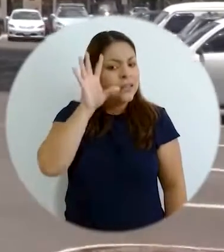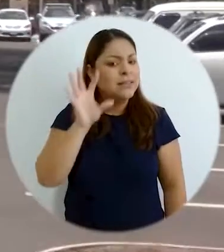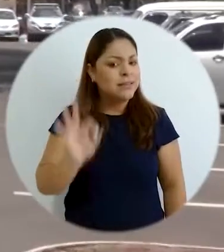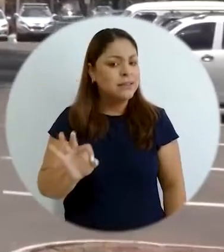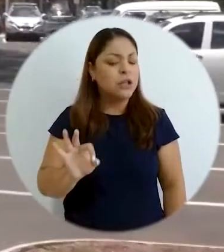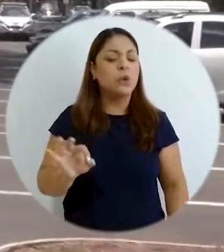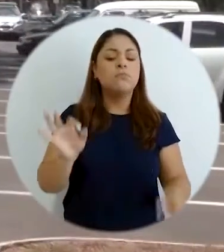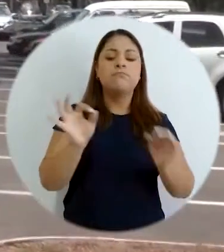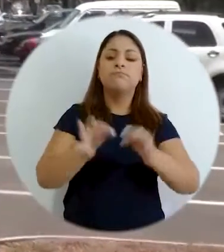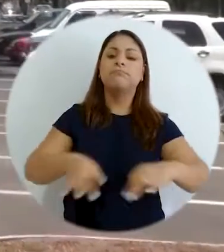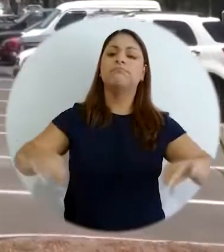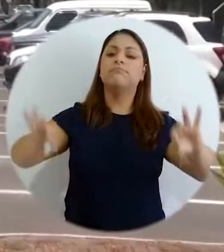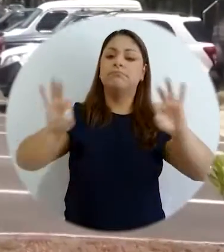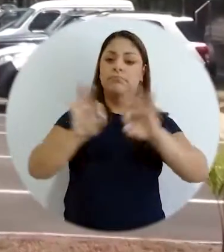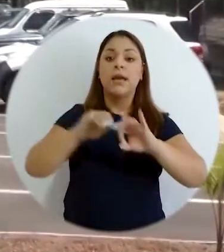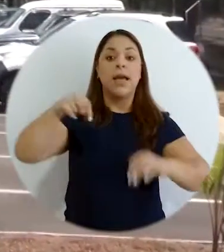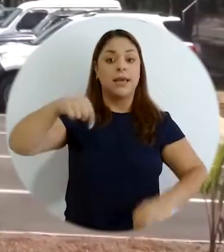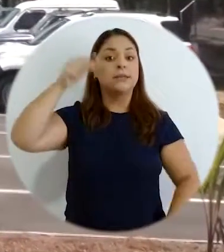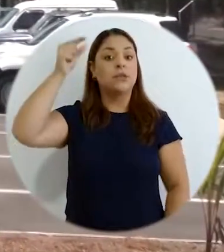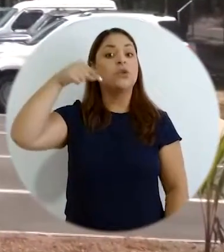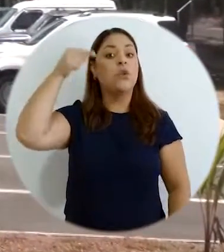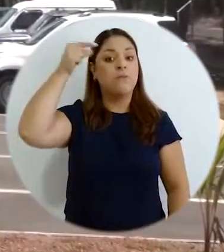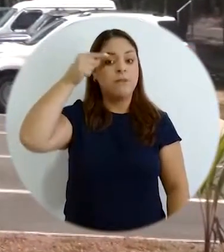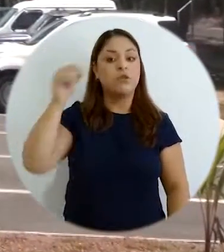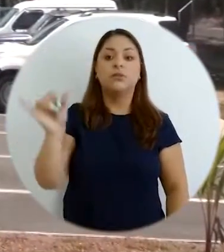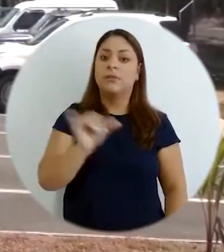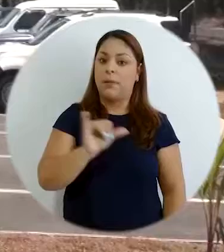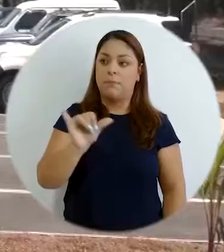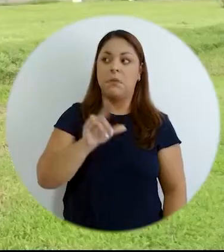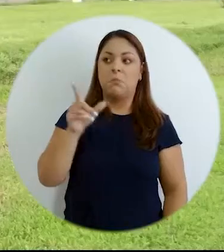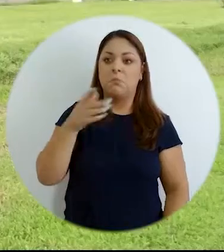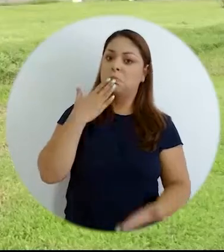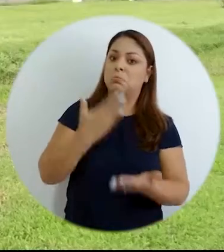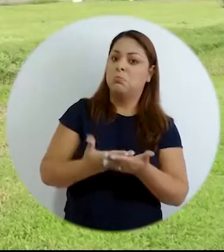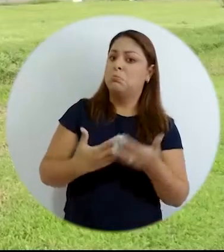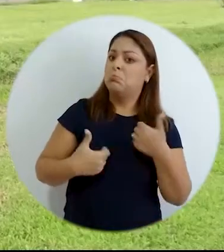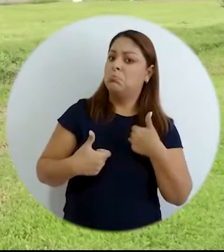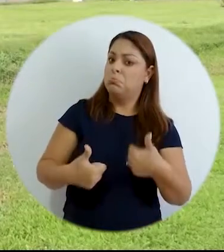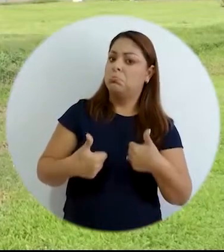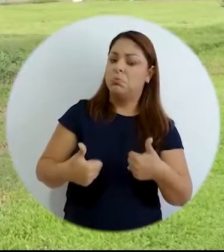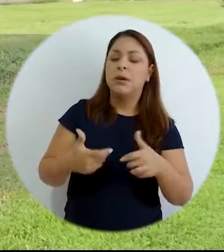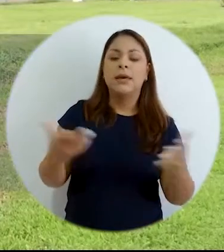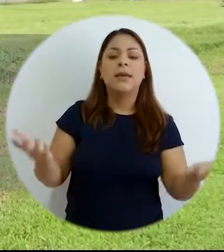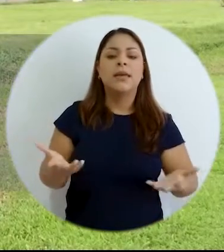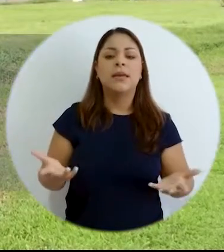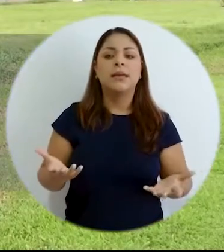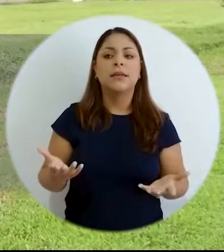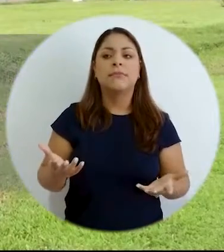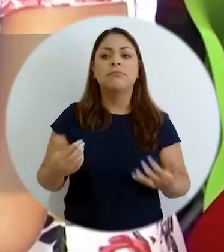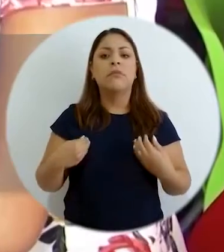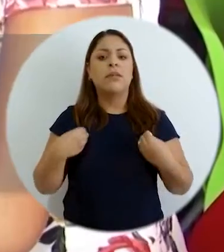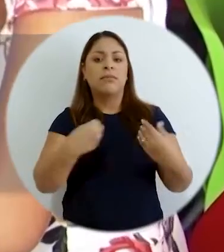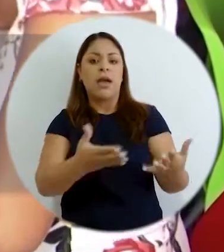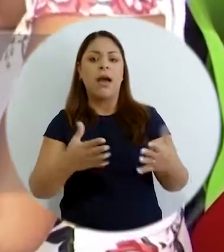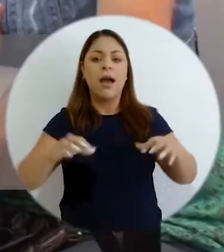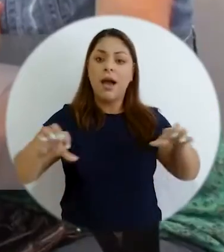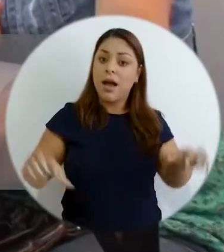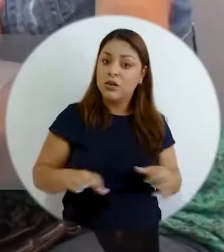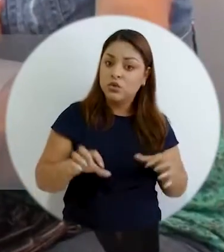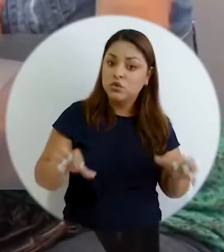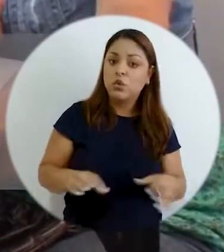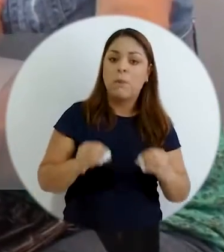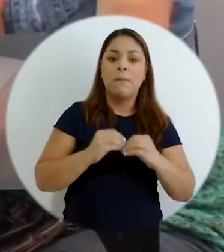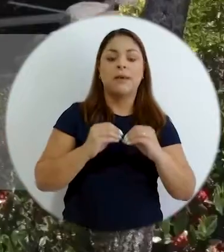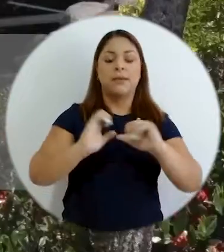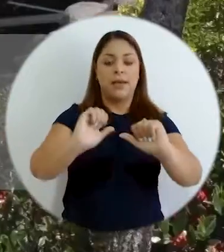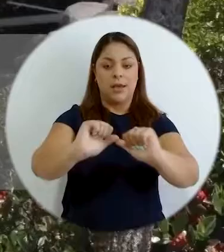y creo fundamental y este gobierno también ha hecho creo que una apuesta interesante en darle un mayor